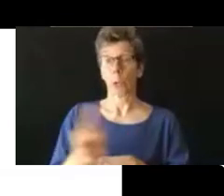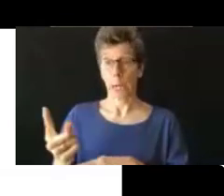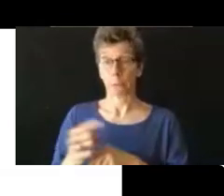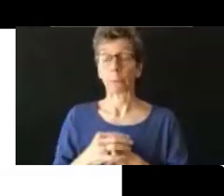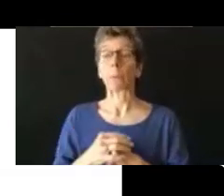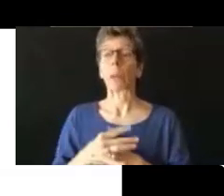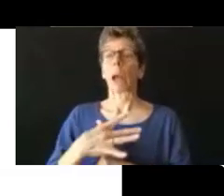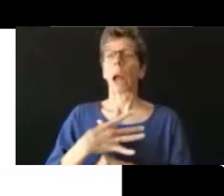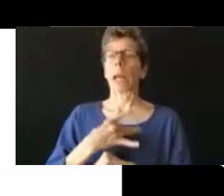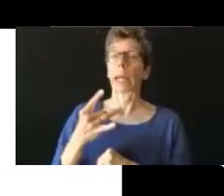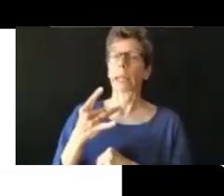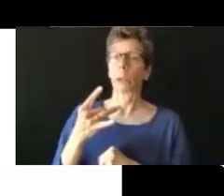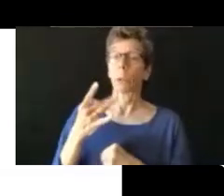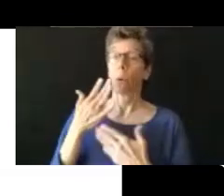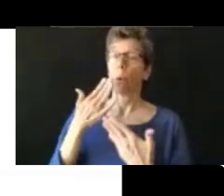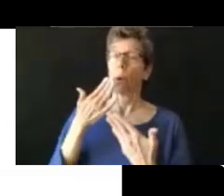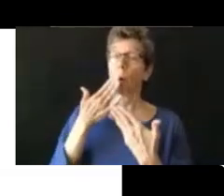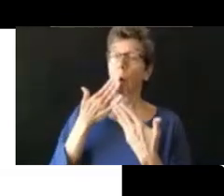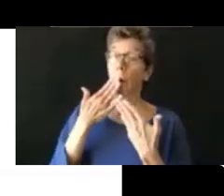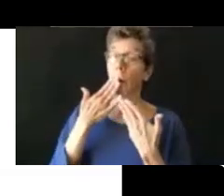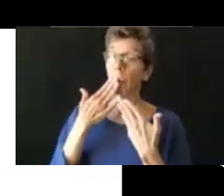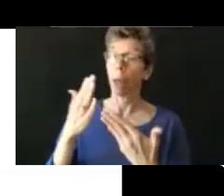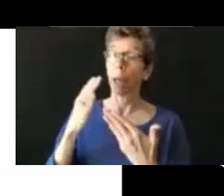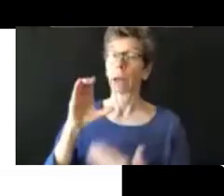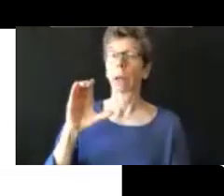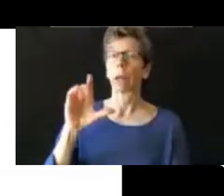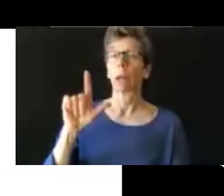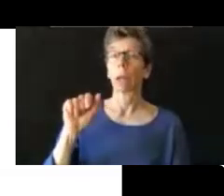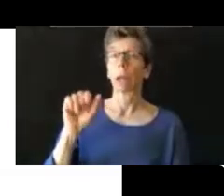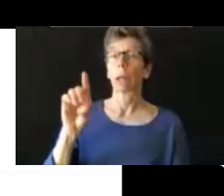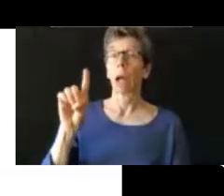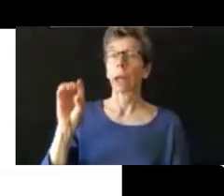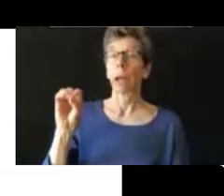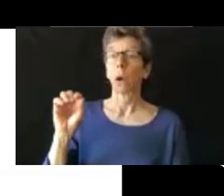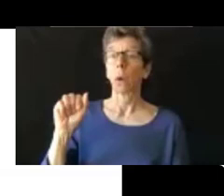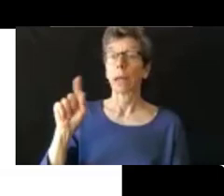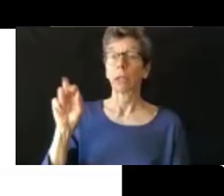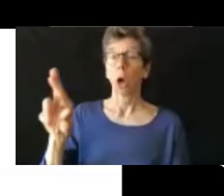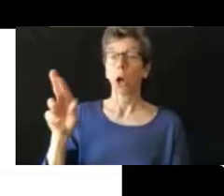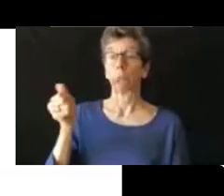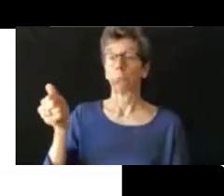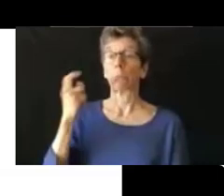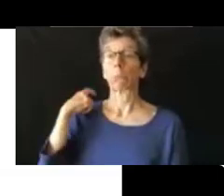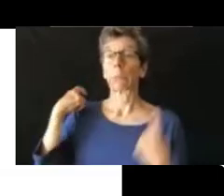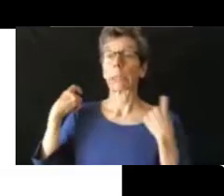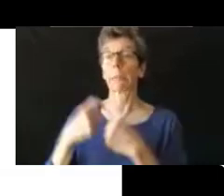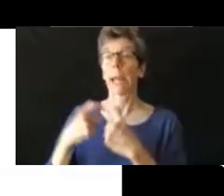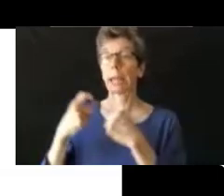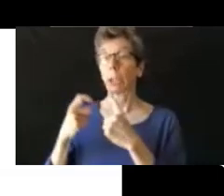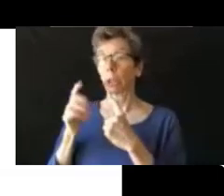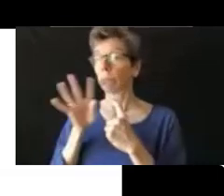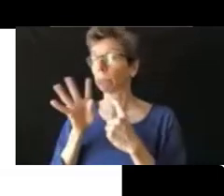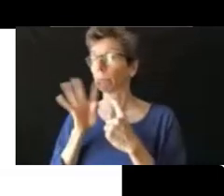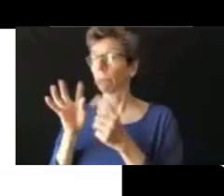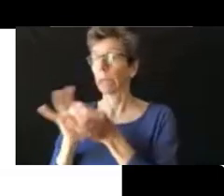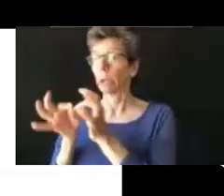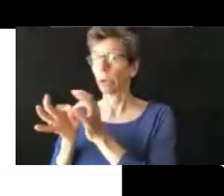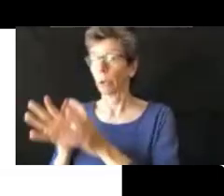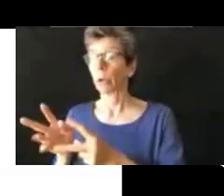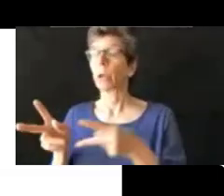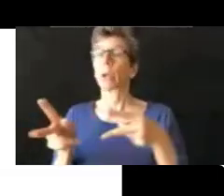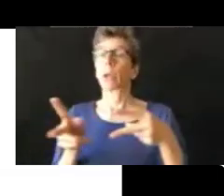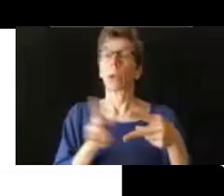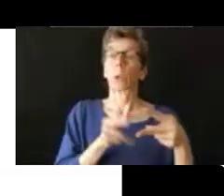Quiero agradecer a Claudia Sarr, que es nuestra intérprete de español, y también a Molly McGuire y a Dave Morrison,